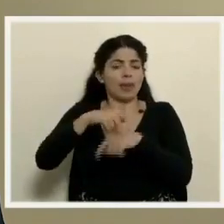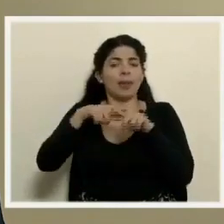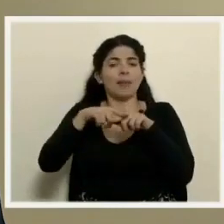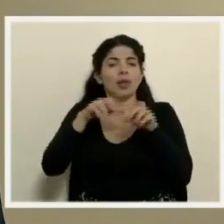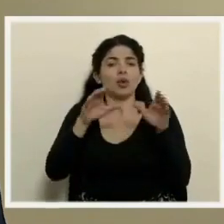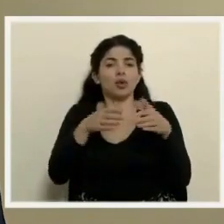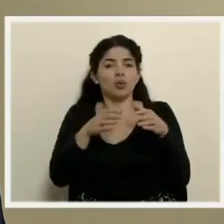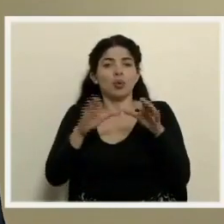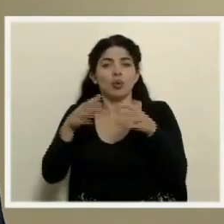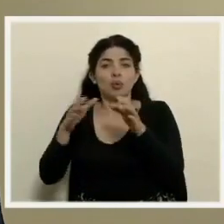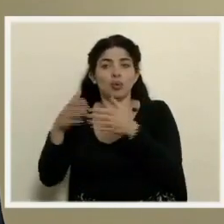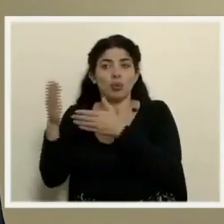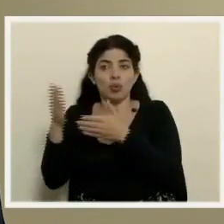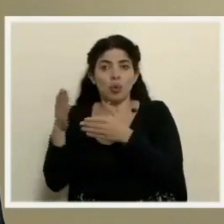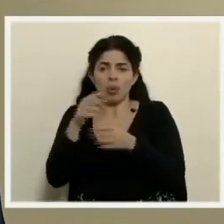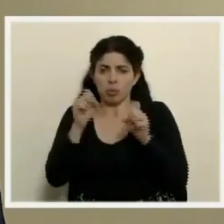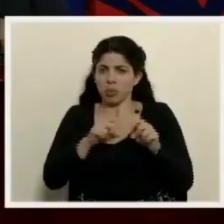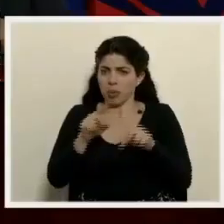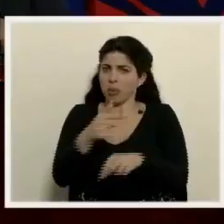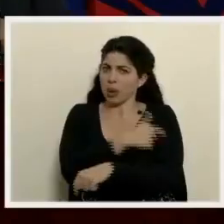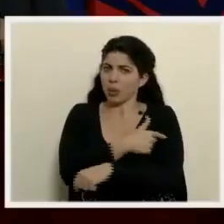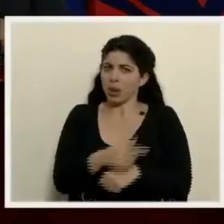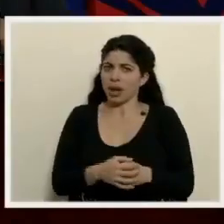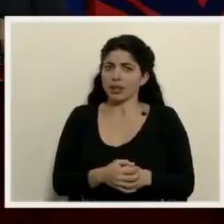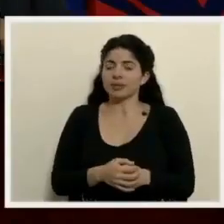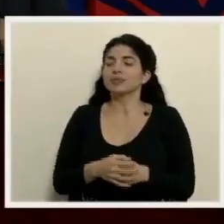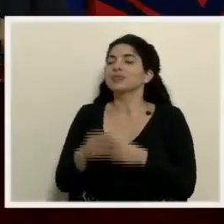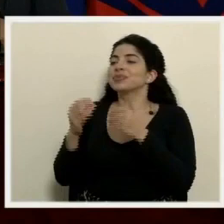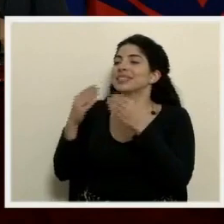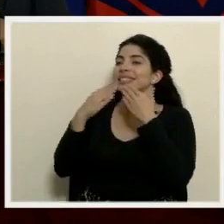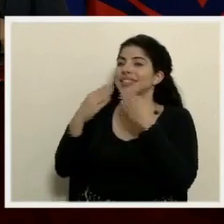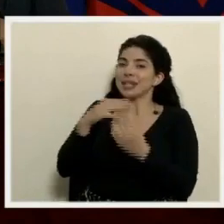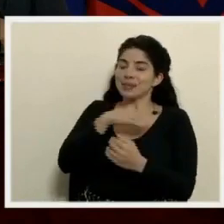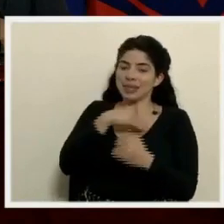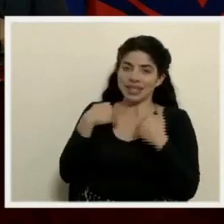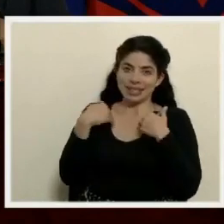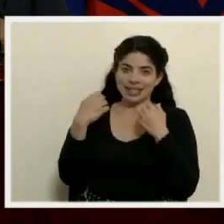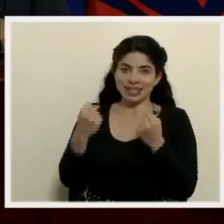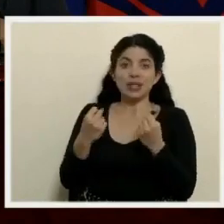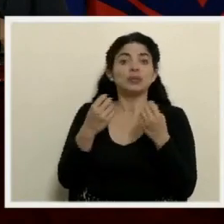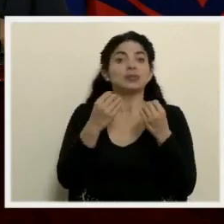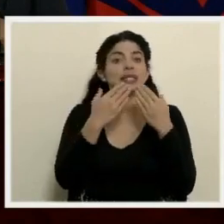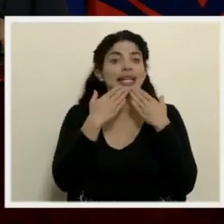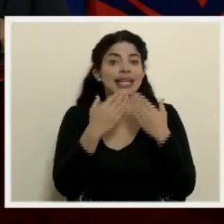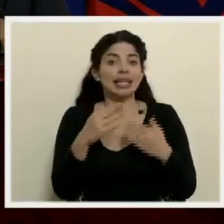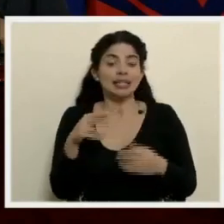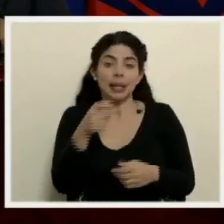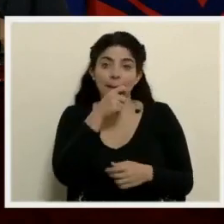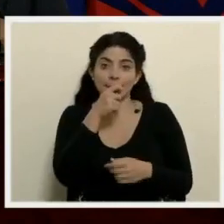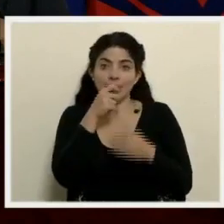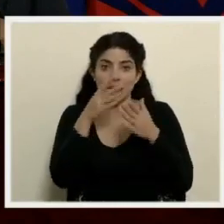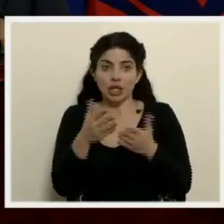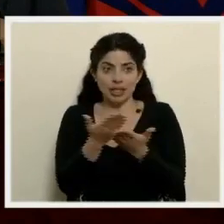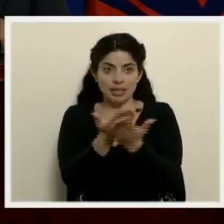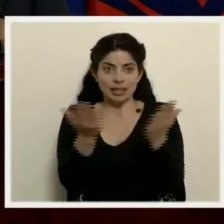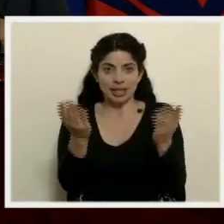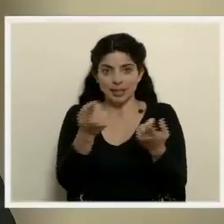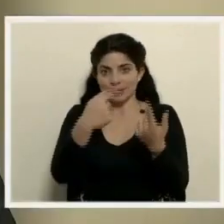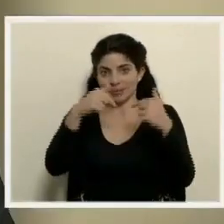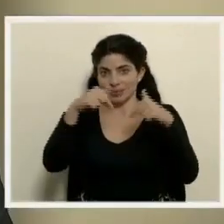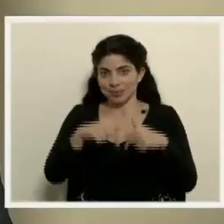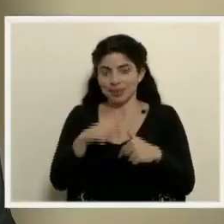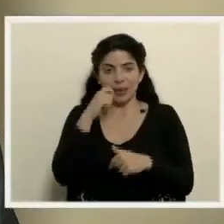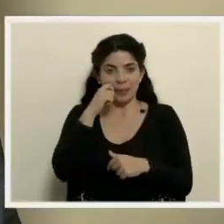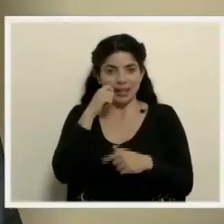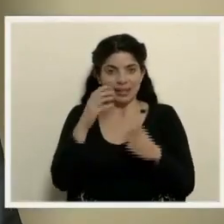vayan llegando más dosis muchas gracias al ministro de salud muchas gracias a los colegas que participaron de